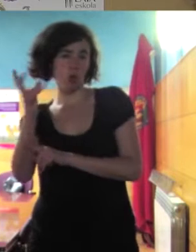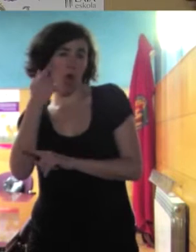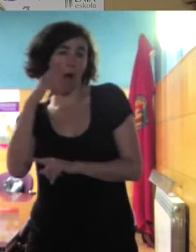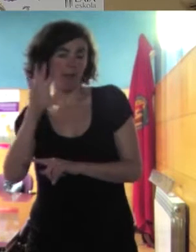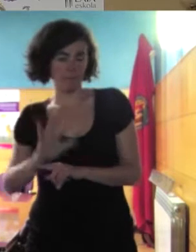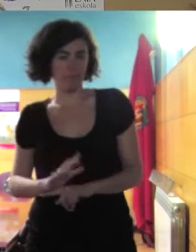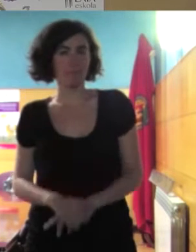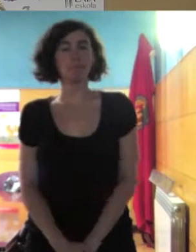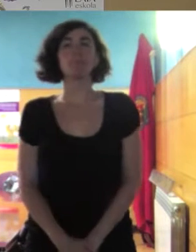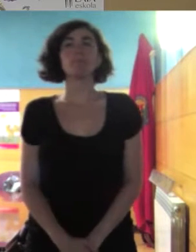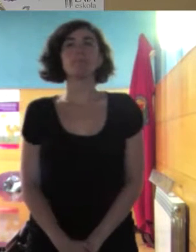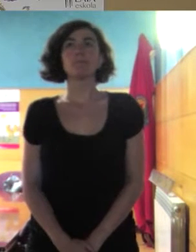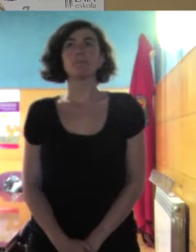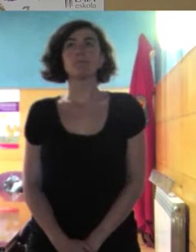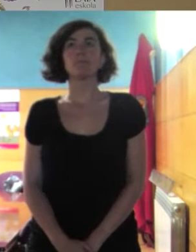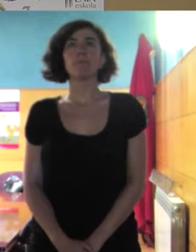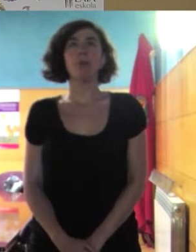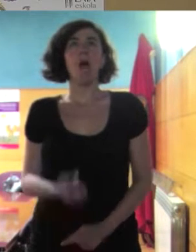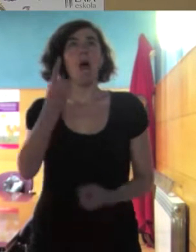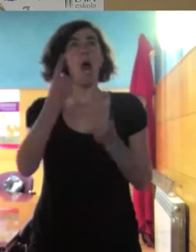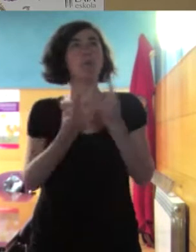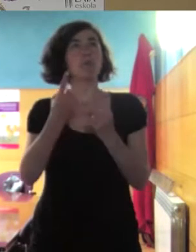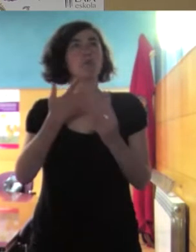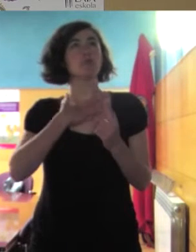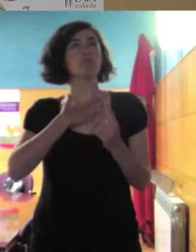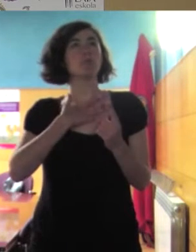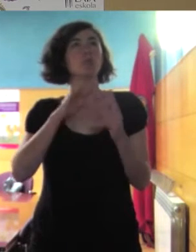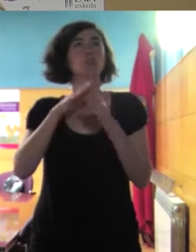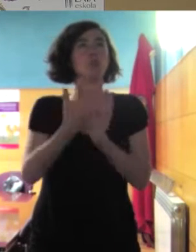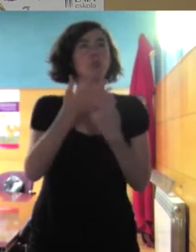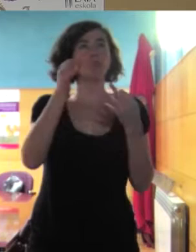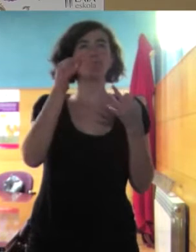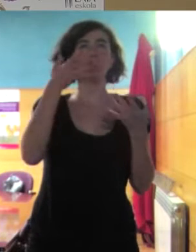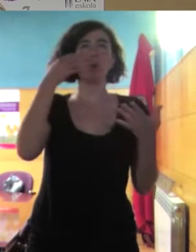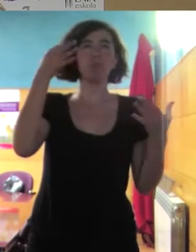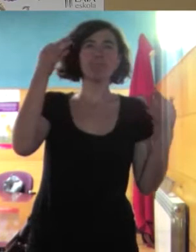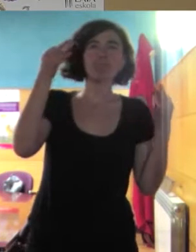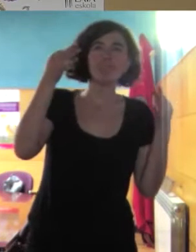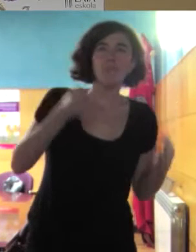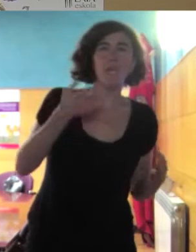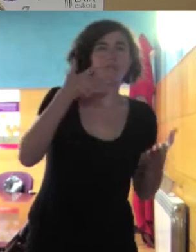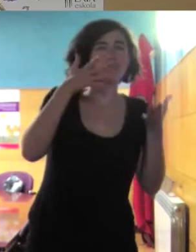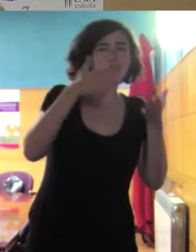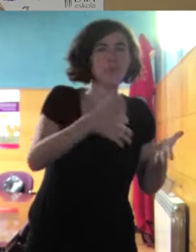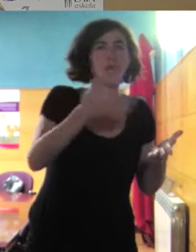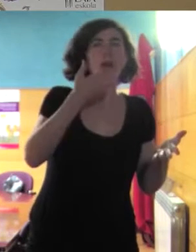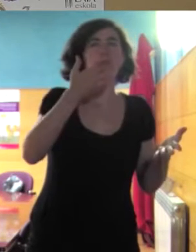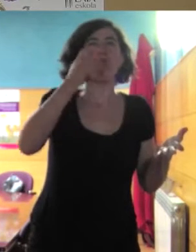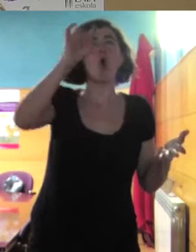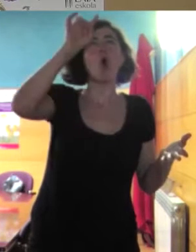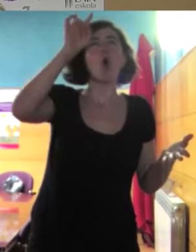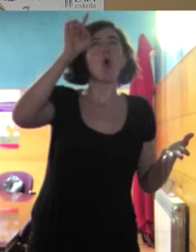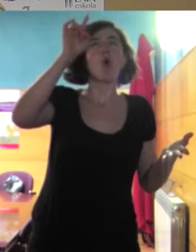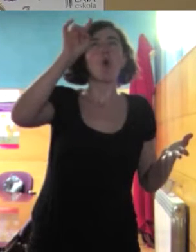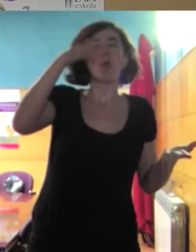vamos a bajar a lo concreto porque nos da nos dice cosas sobre cómo se entiende la integración qué dudas